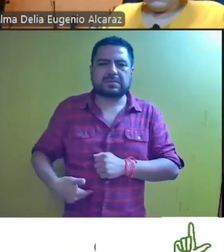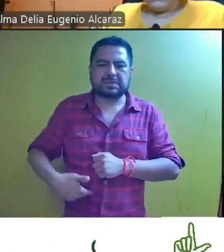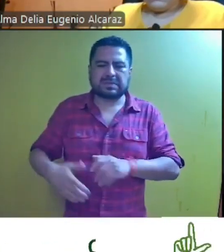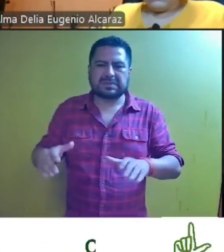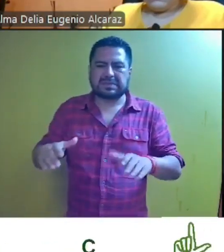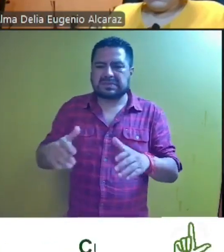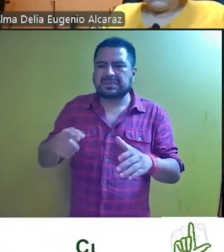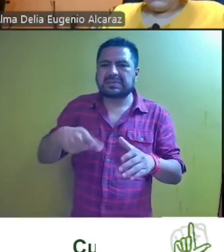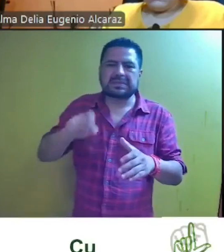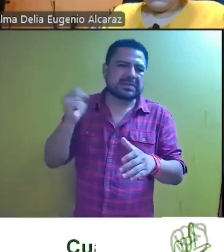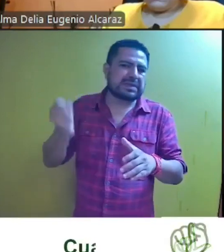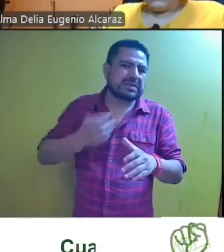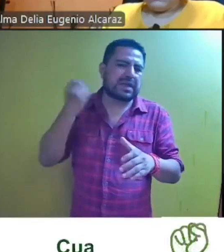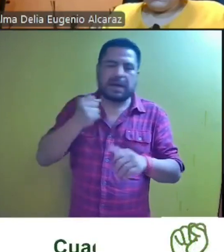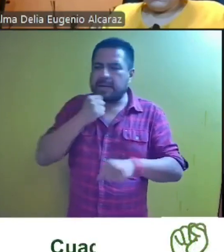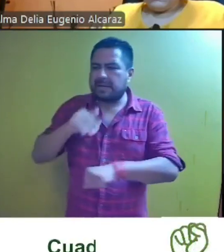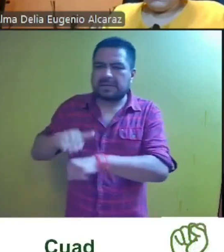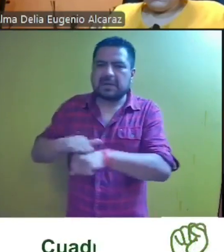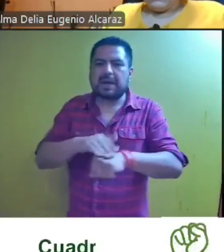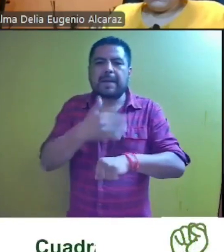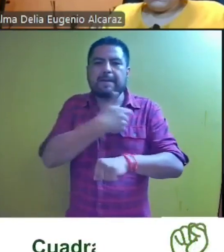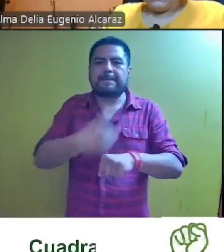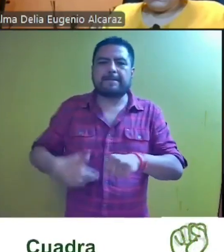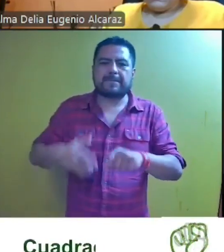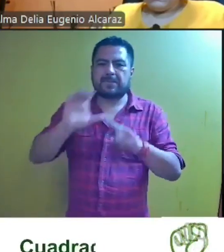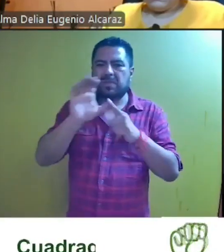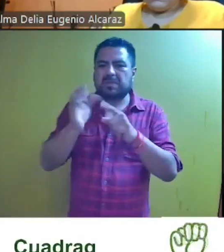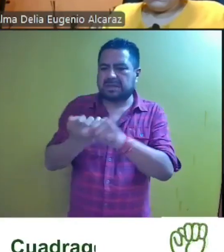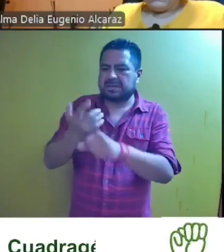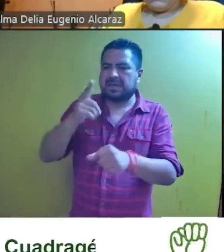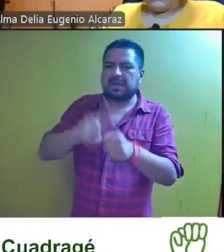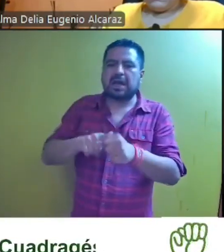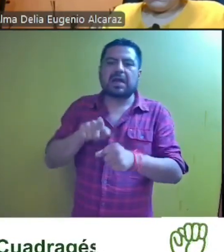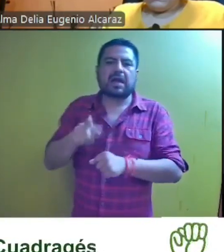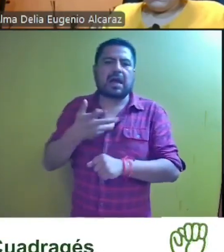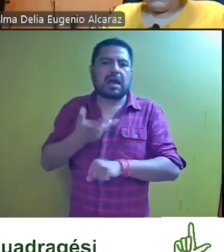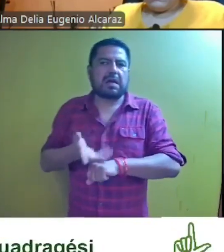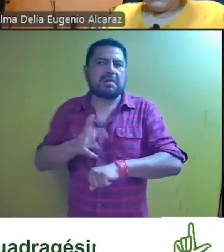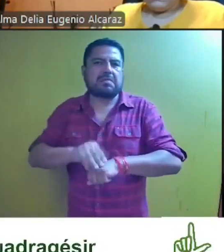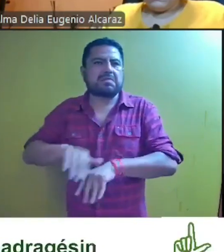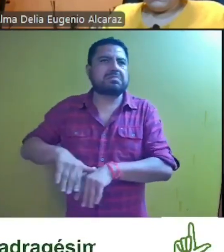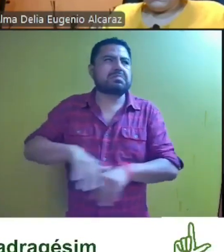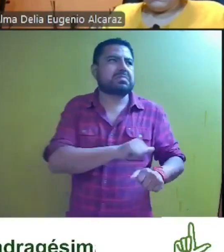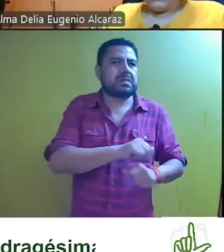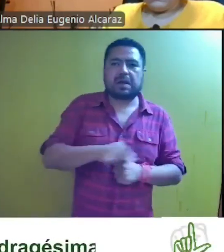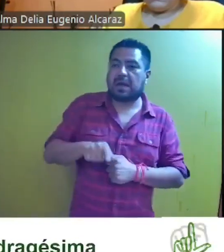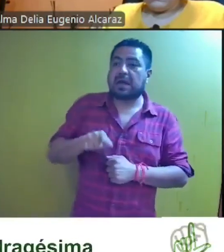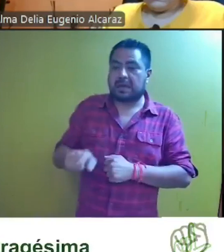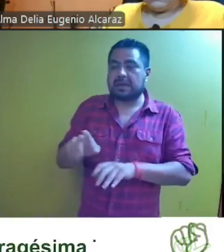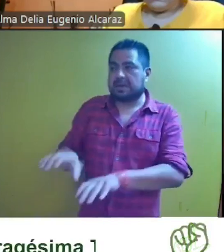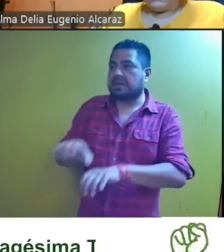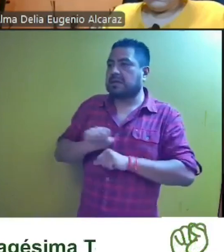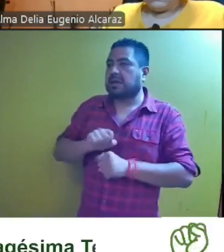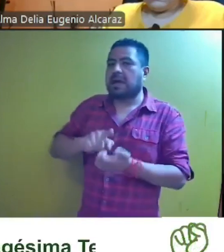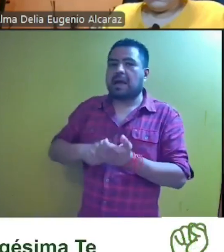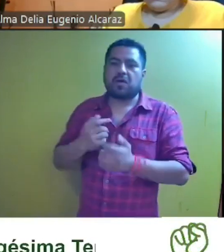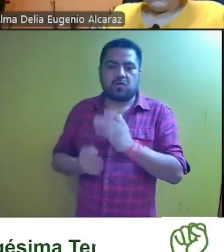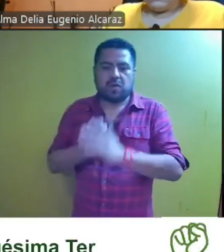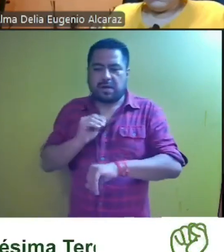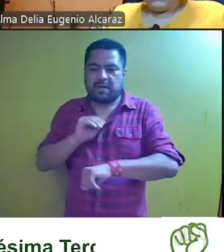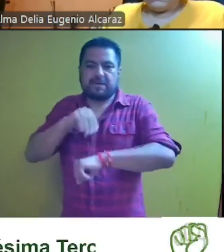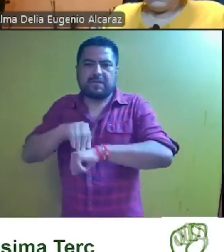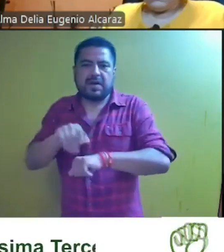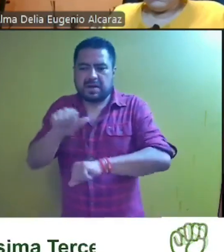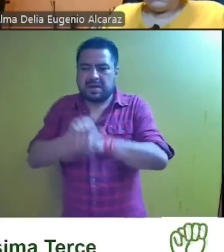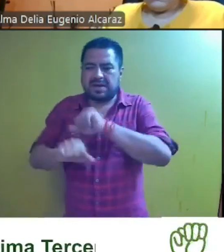informó a los asambleístas que el presidente del comité directivo estatal se encontraba de licencia y ella asumirá la función en la asamblea por